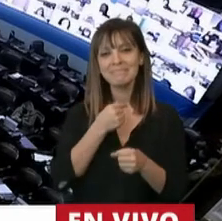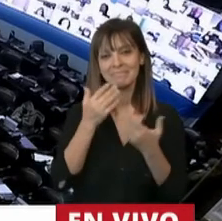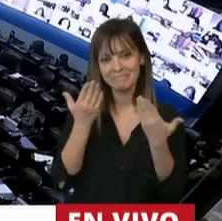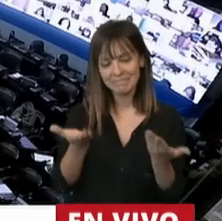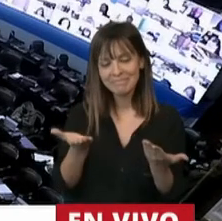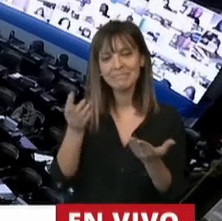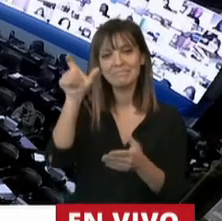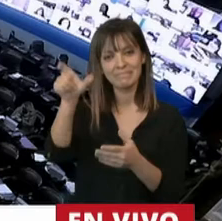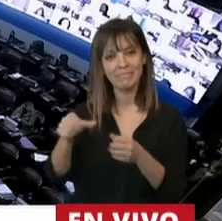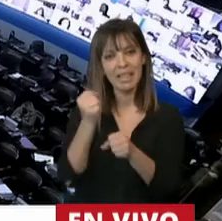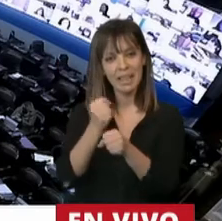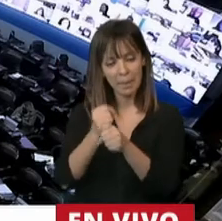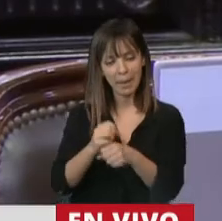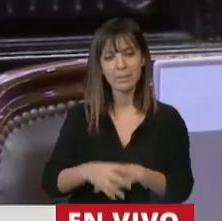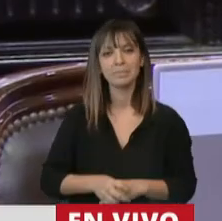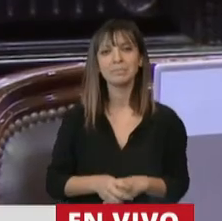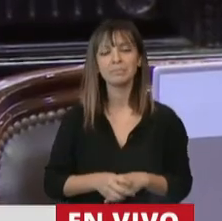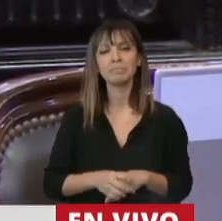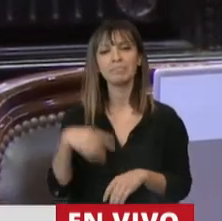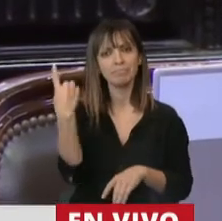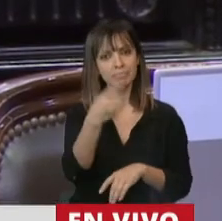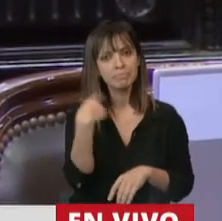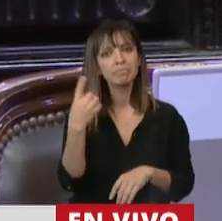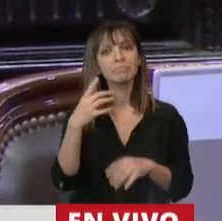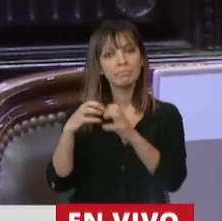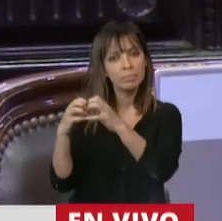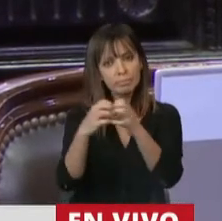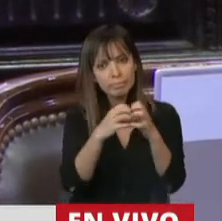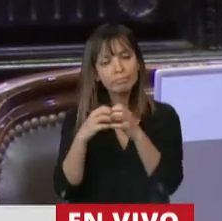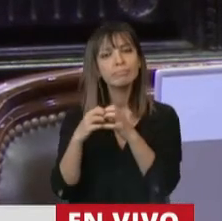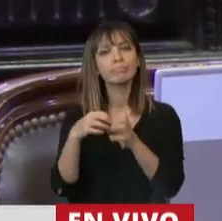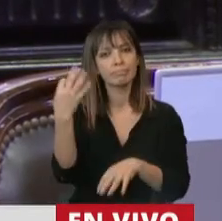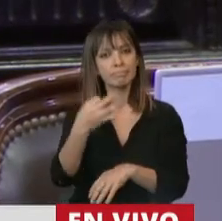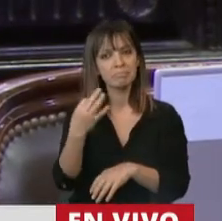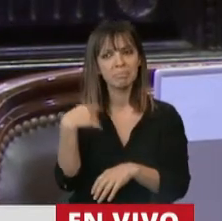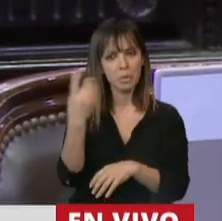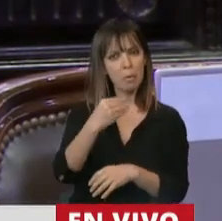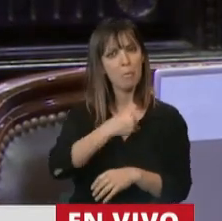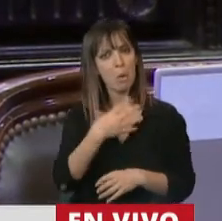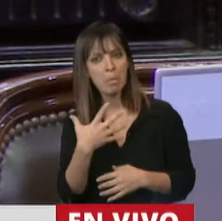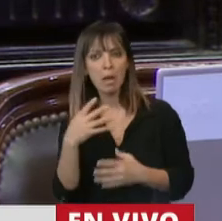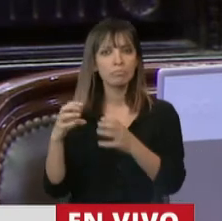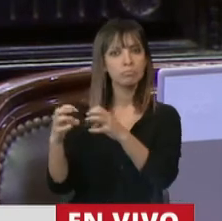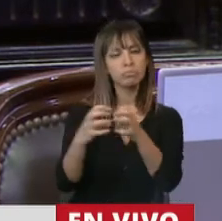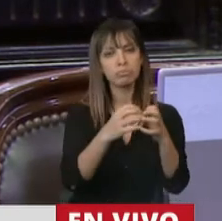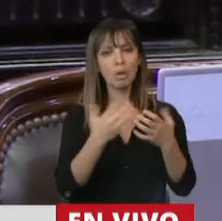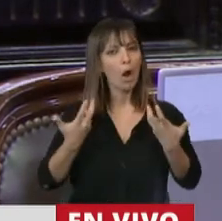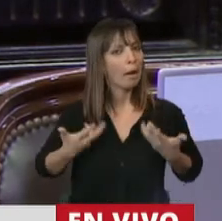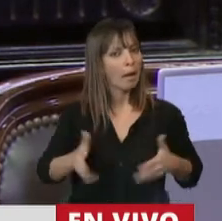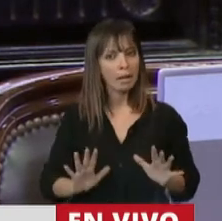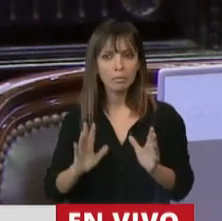el trabajo que se realizó. Quiero destacar la predisposición, la enociedad intelectual